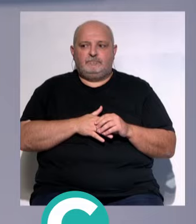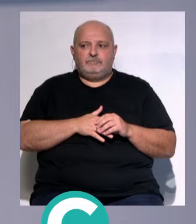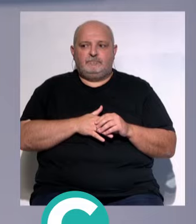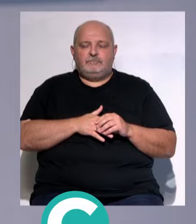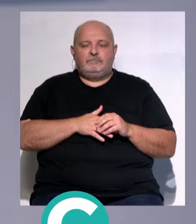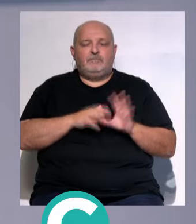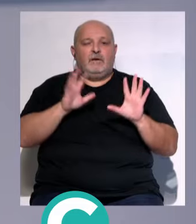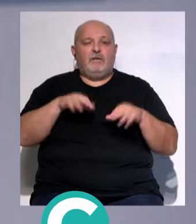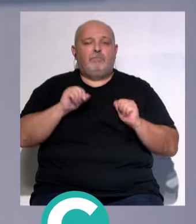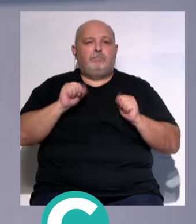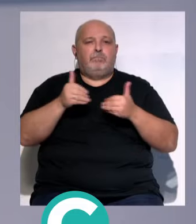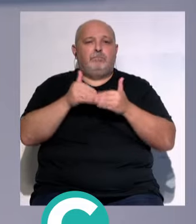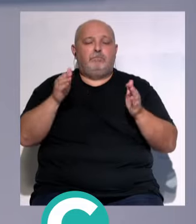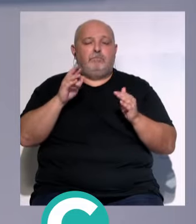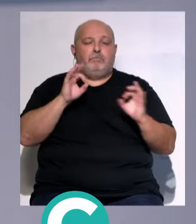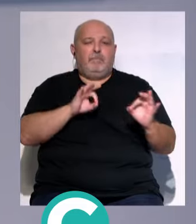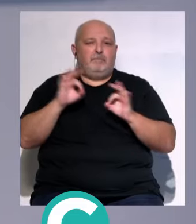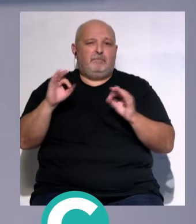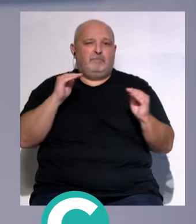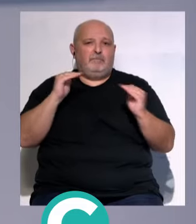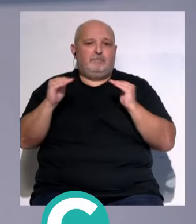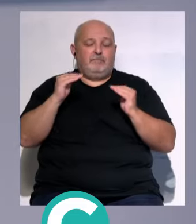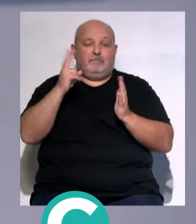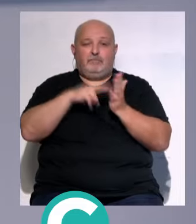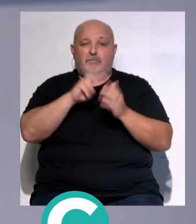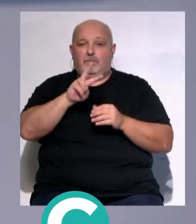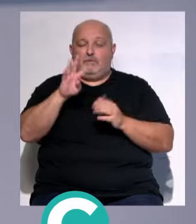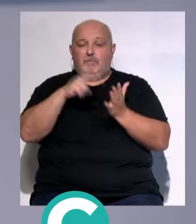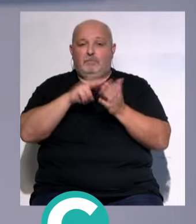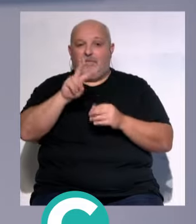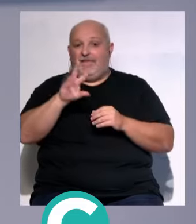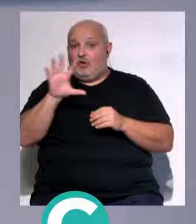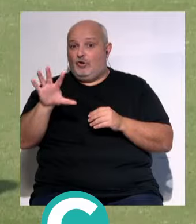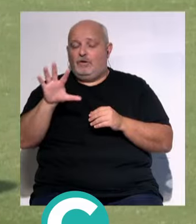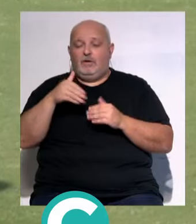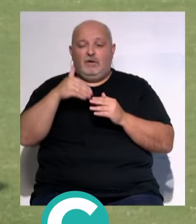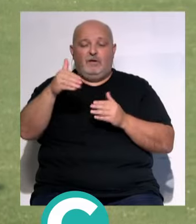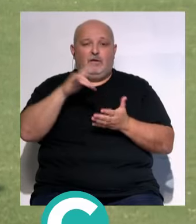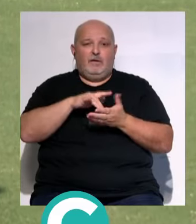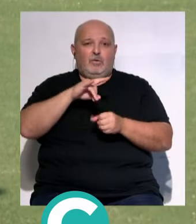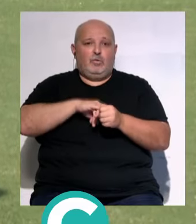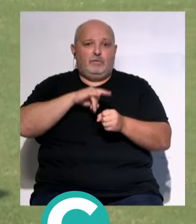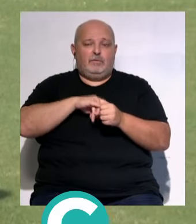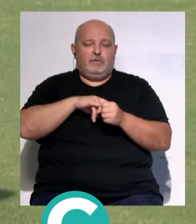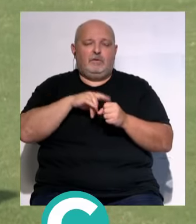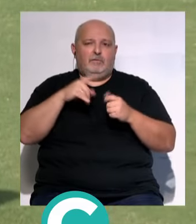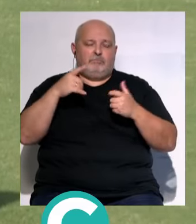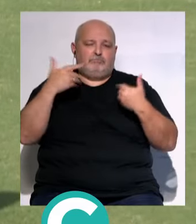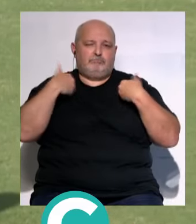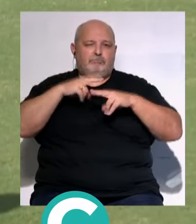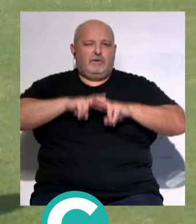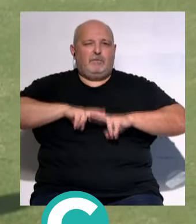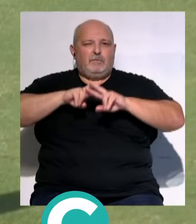El Cádiz iniciará la preparación... ...de la temporada 2024-2025... ...el próximo lunes... ...con los pertinentes